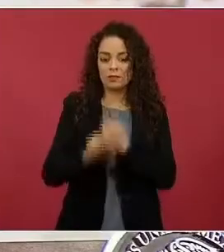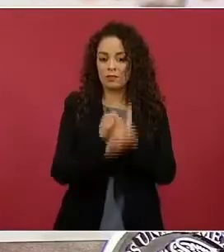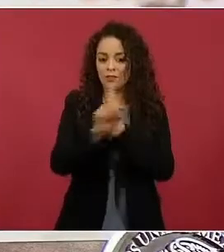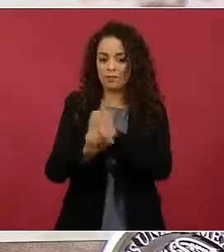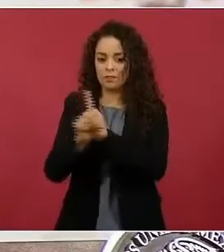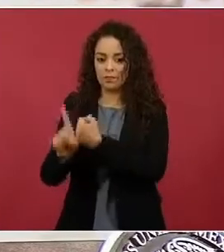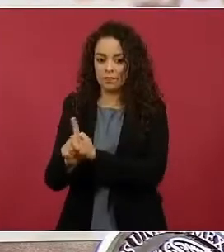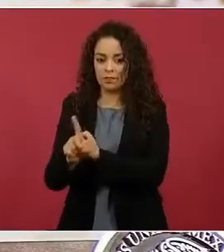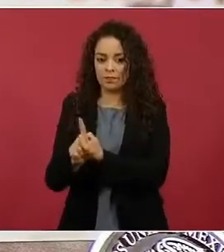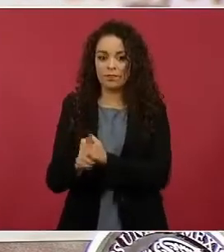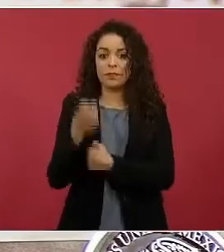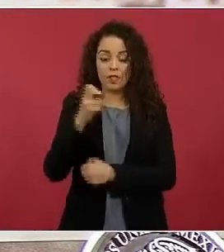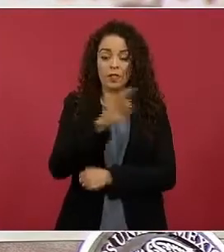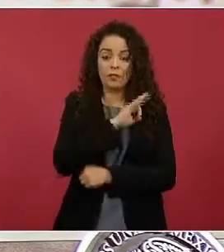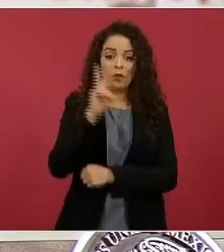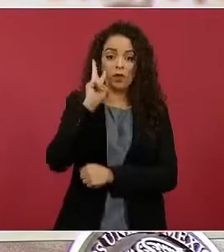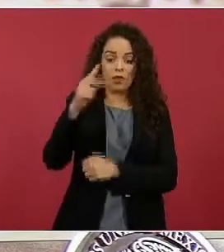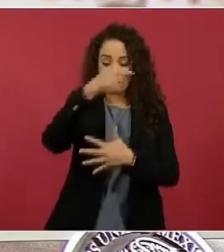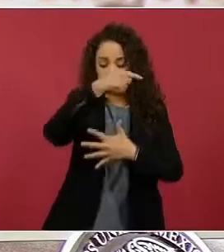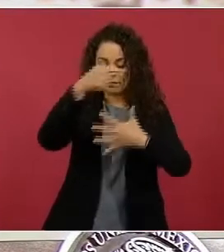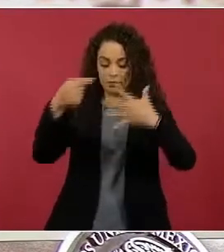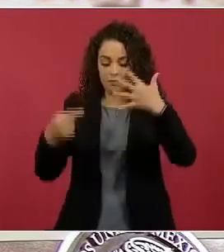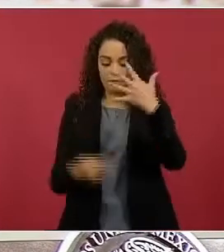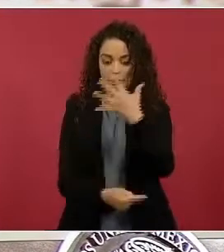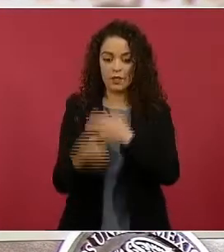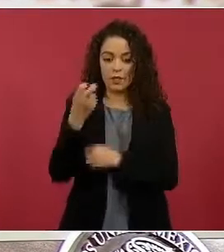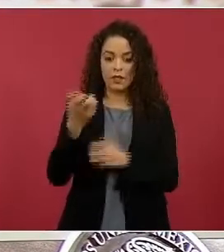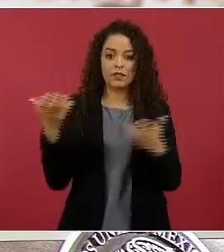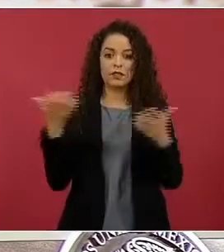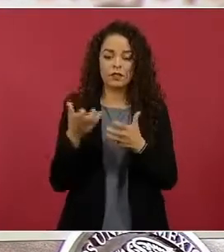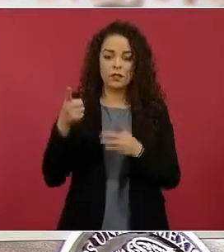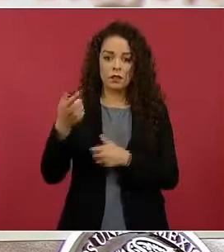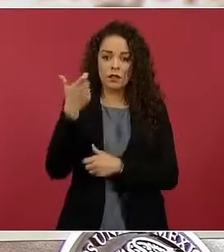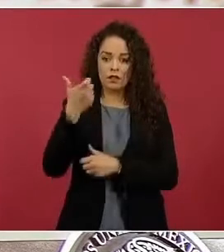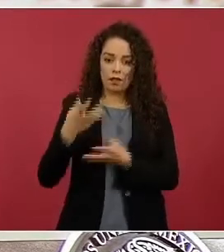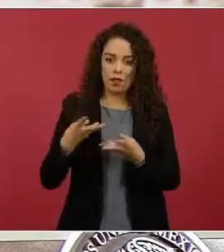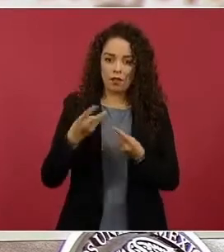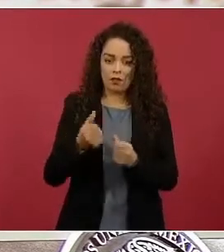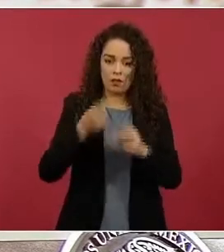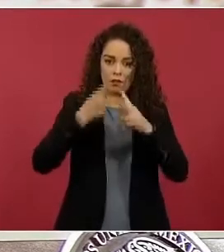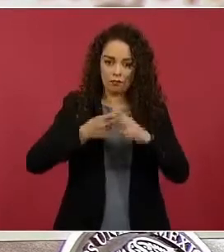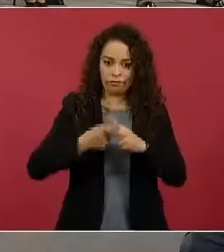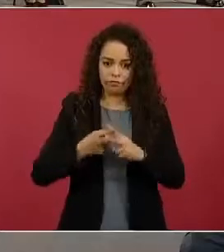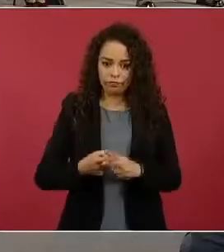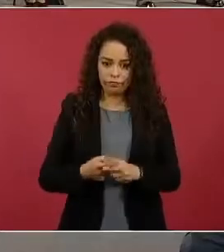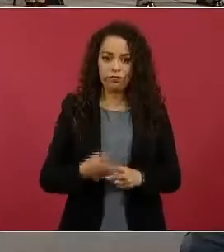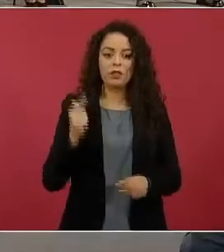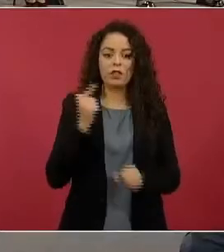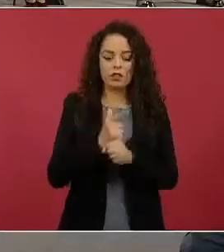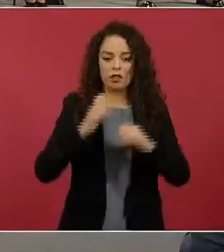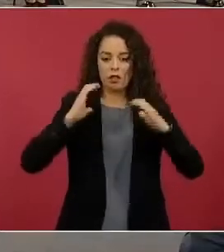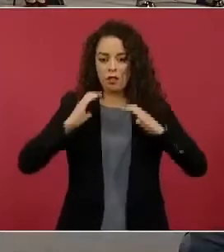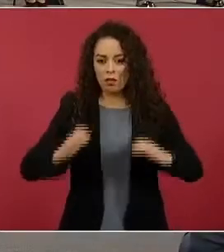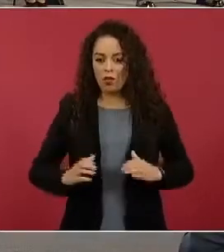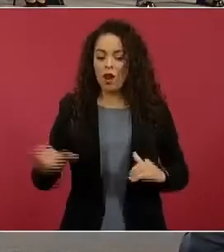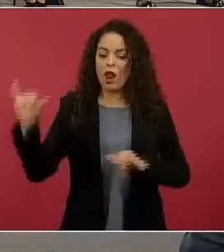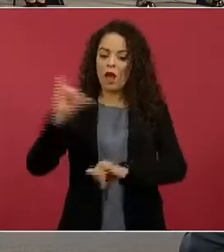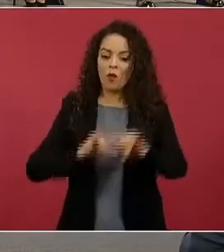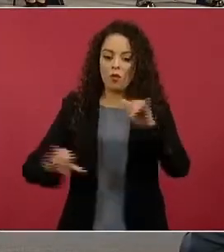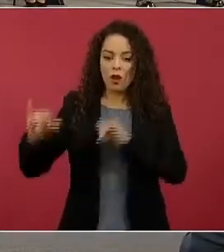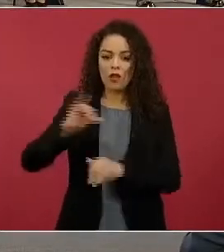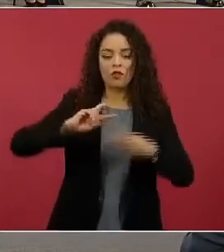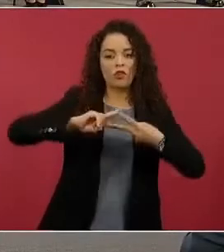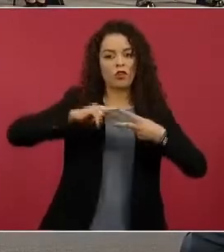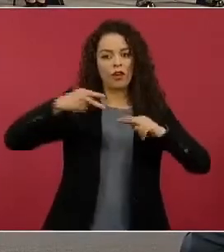Ahí ya están algunos de los rubros en los que se ha venido haciendo esta inversión. Van desde los centros de identificación humana, los laboratorios en